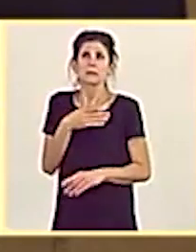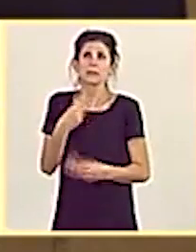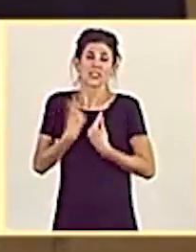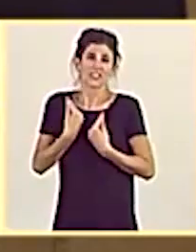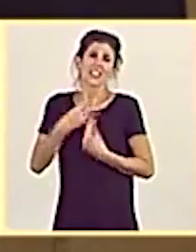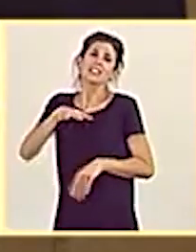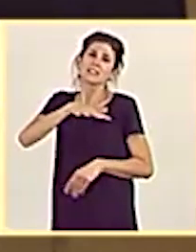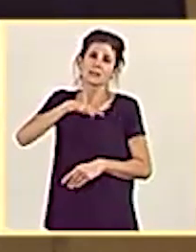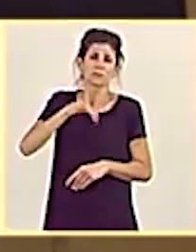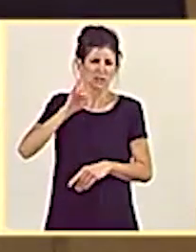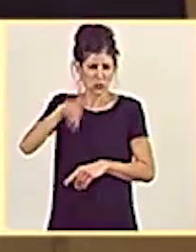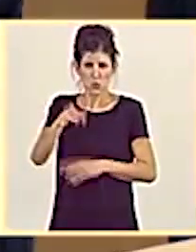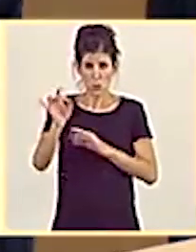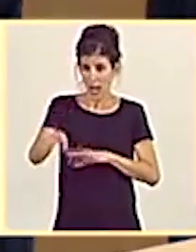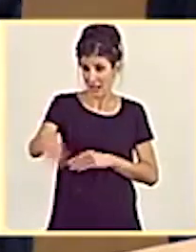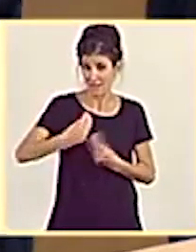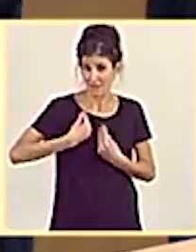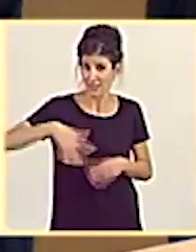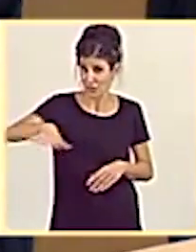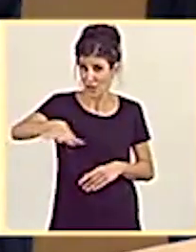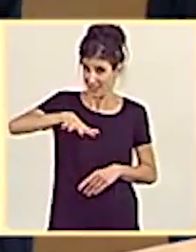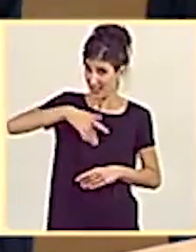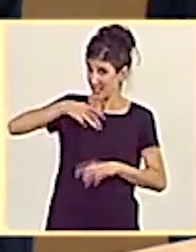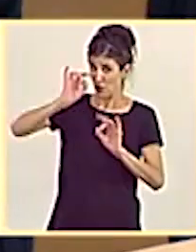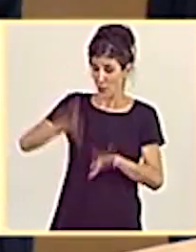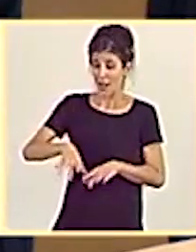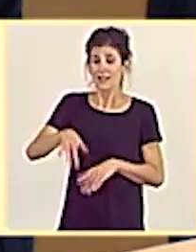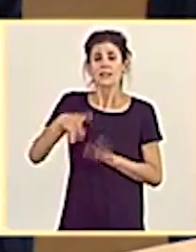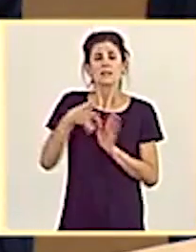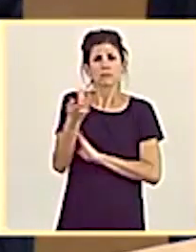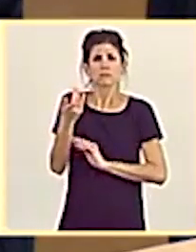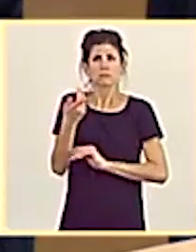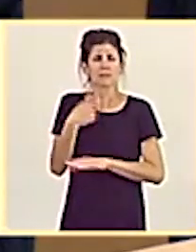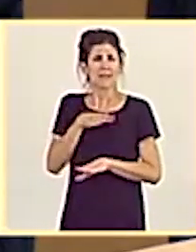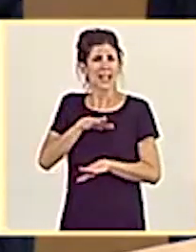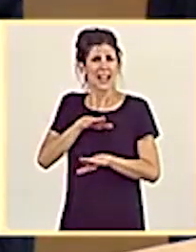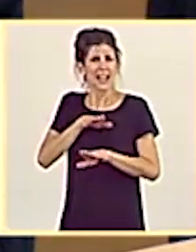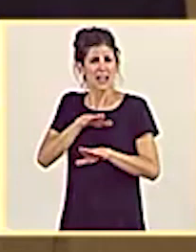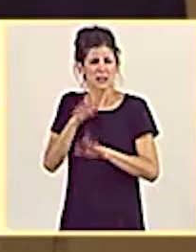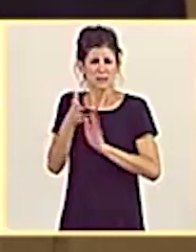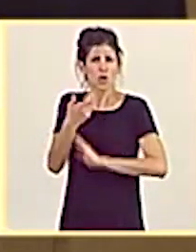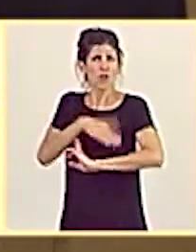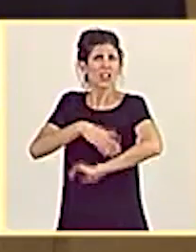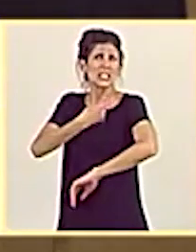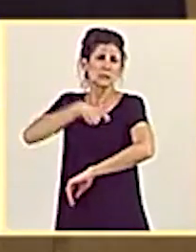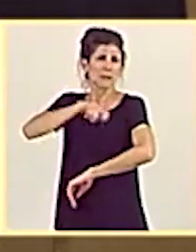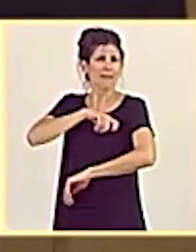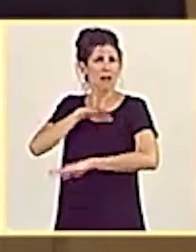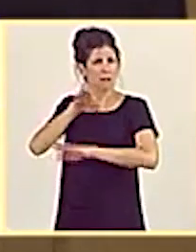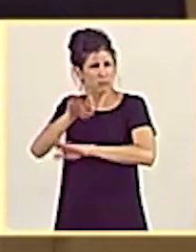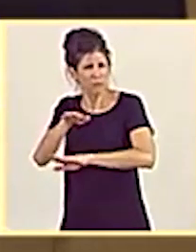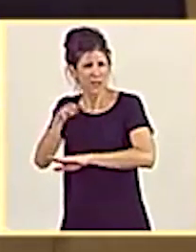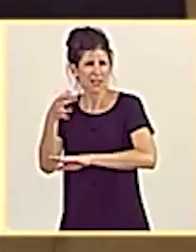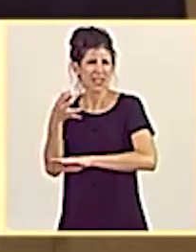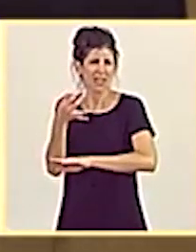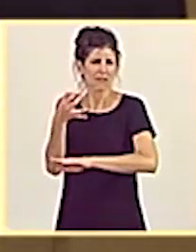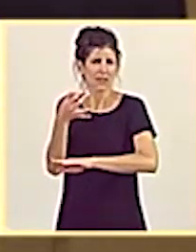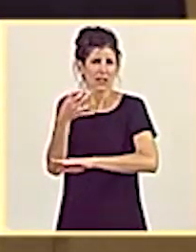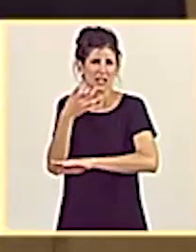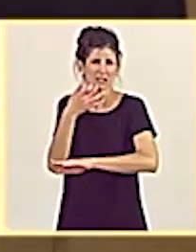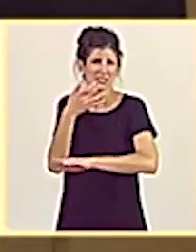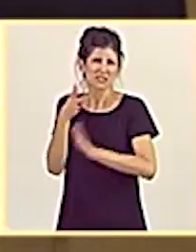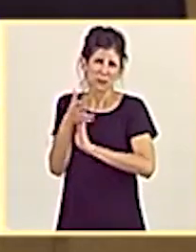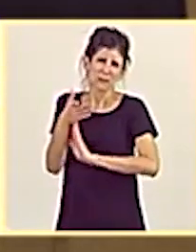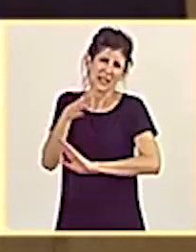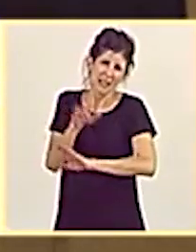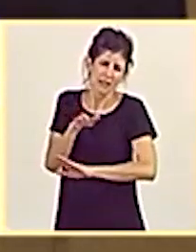que es la suya también, en la que la lealtad con el Gobierno de España ni está ni se